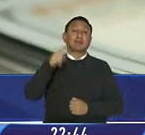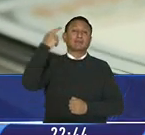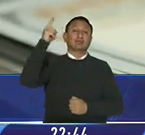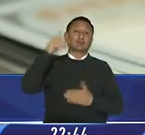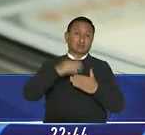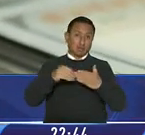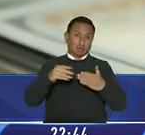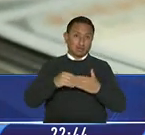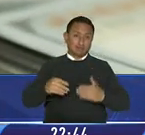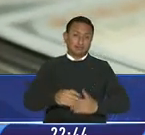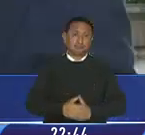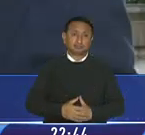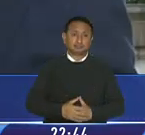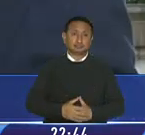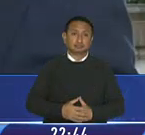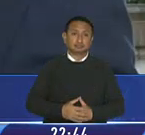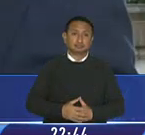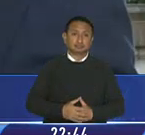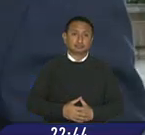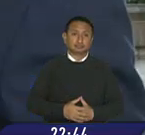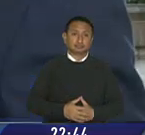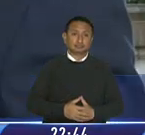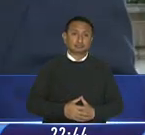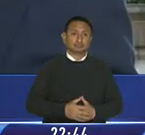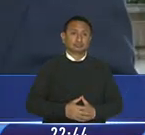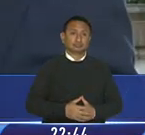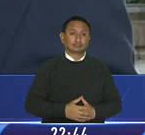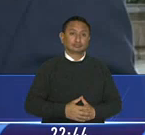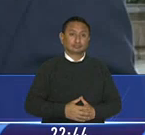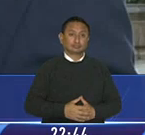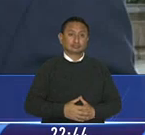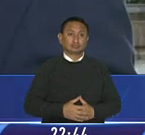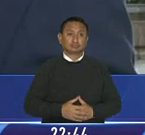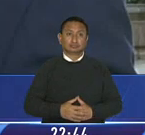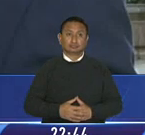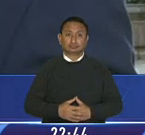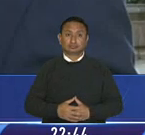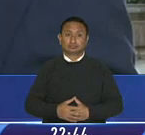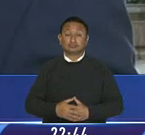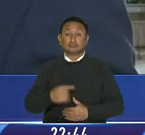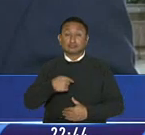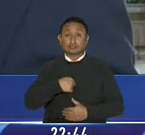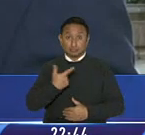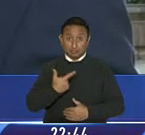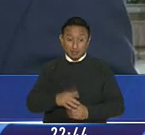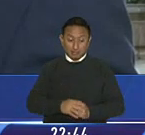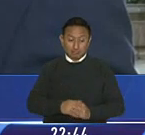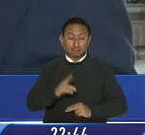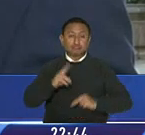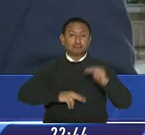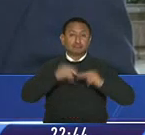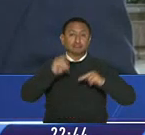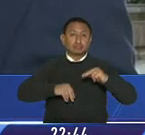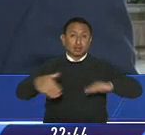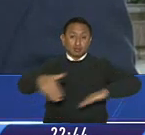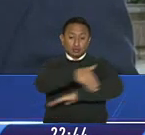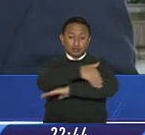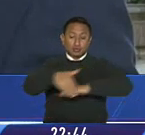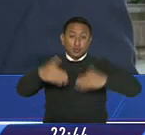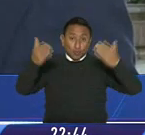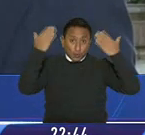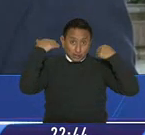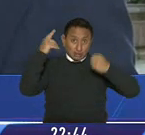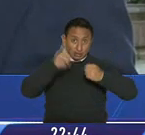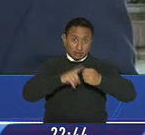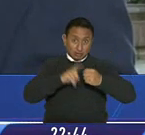millones de dólares nosotros nos estamos planteando también la construcción de la autopista Guayaquil Quito luego